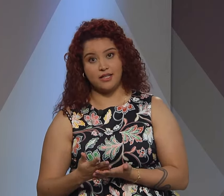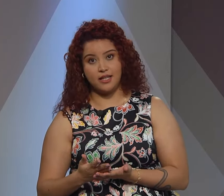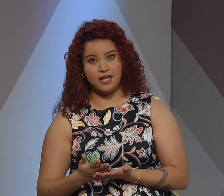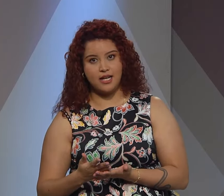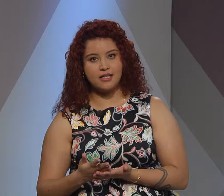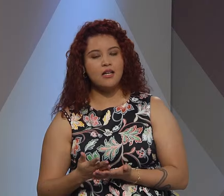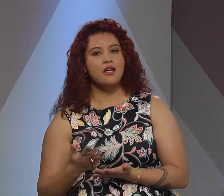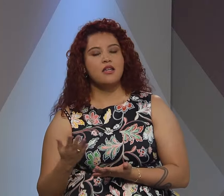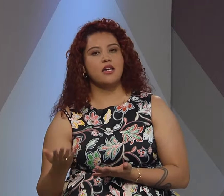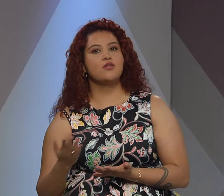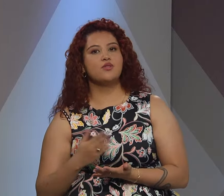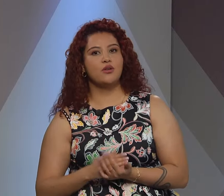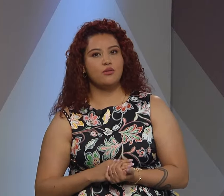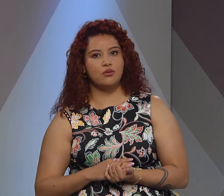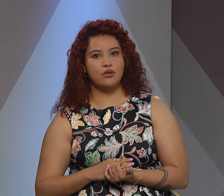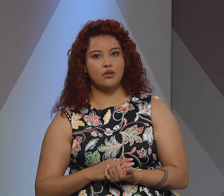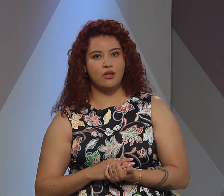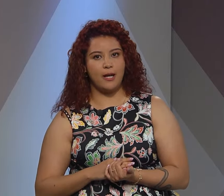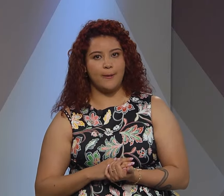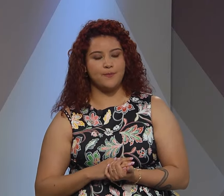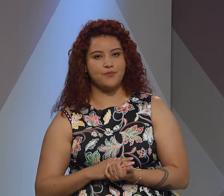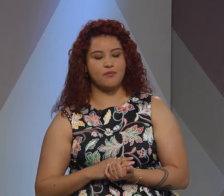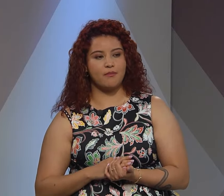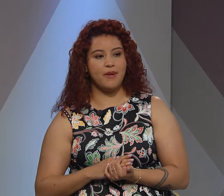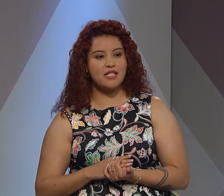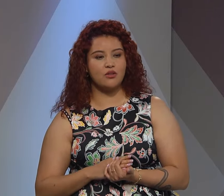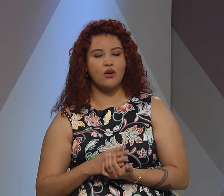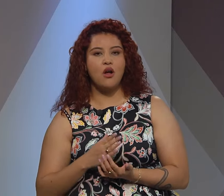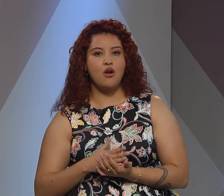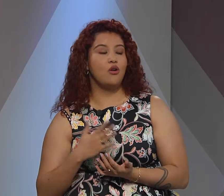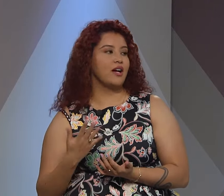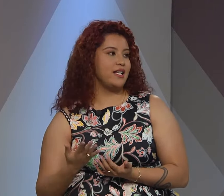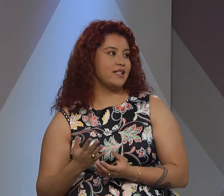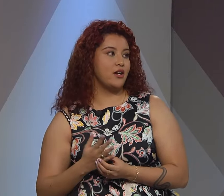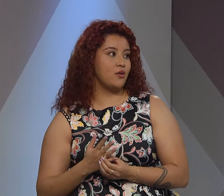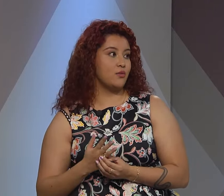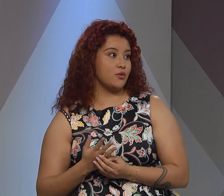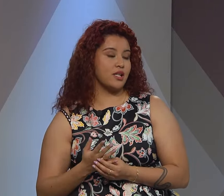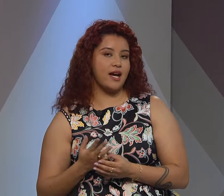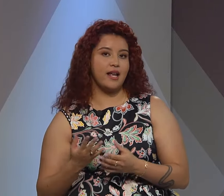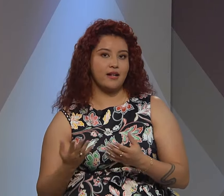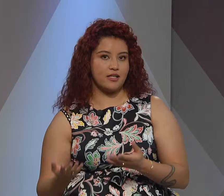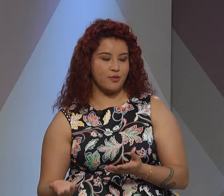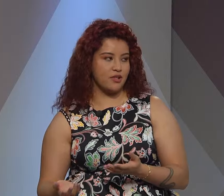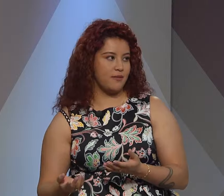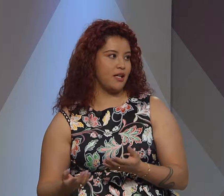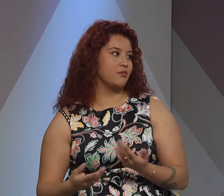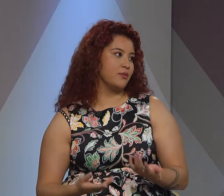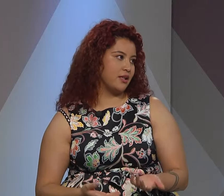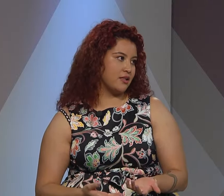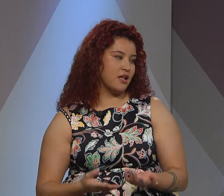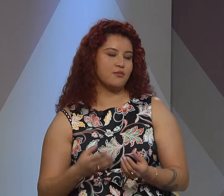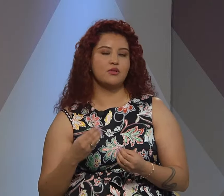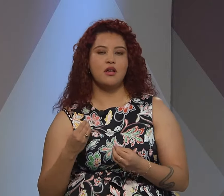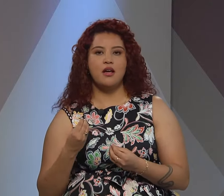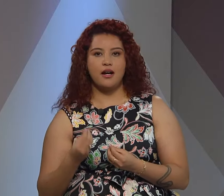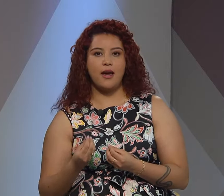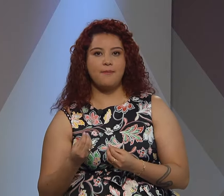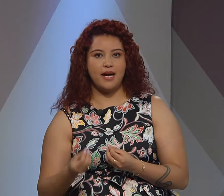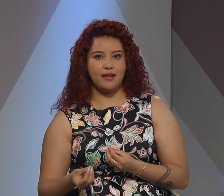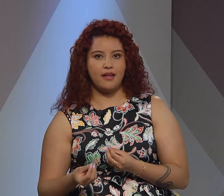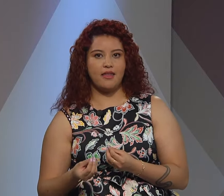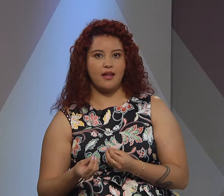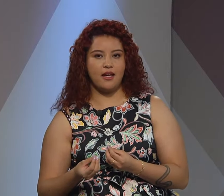violencias digitales y en un segundo paso localizar o buscar al responsable como bien decíamos